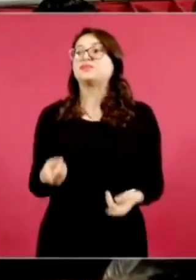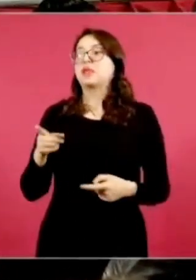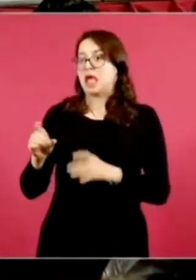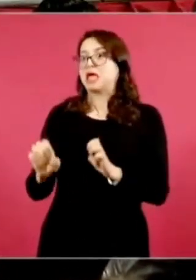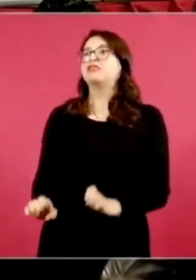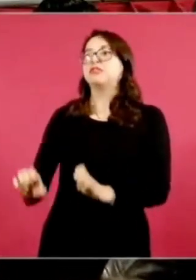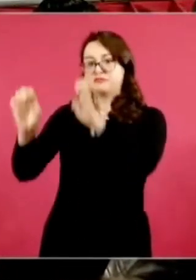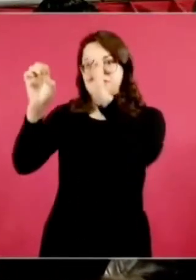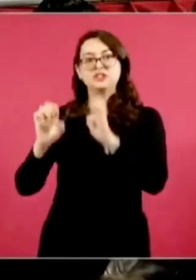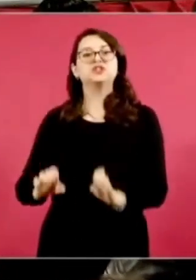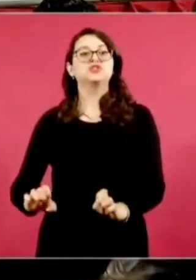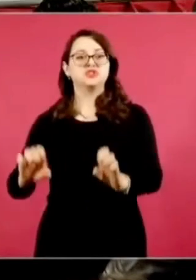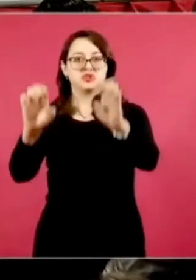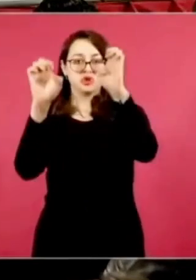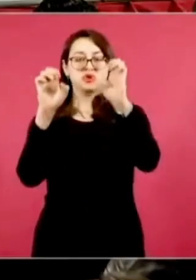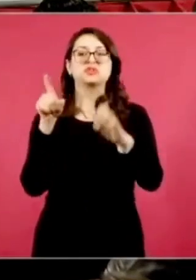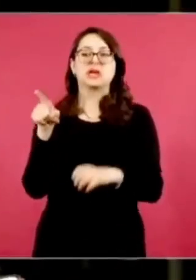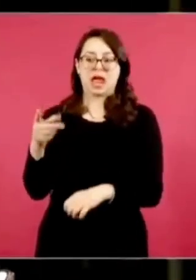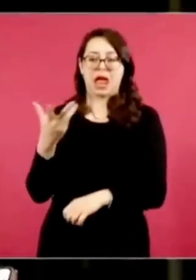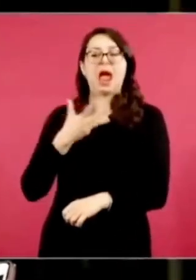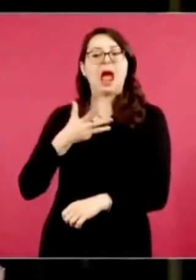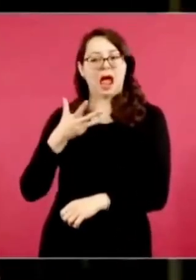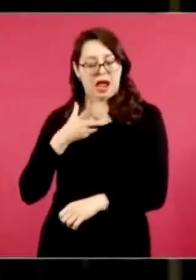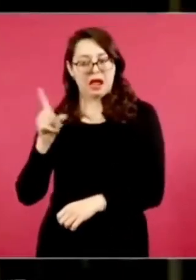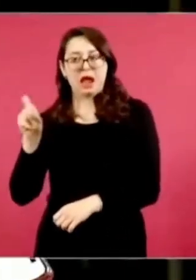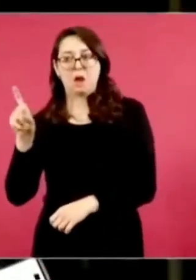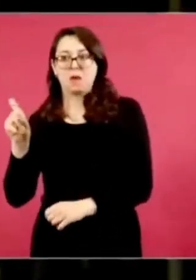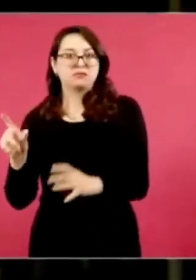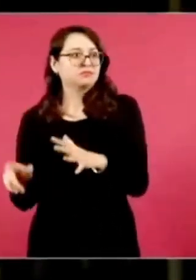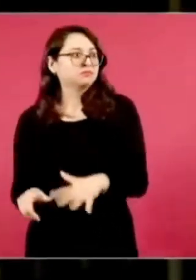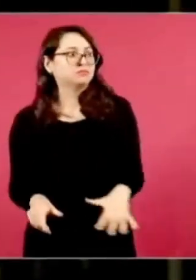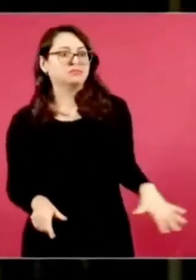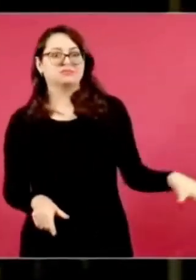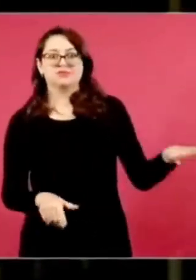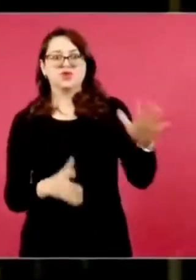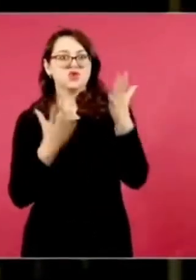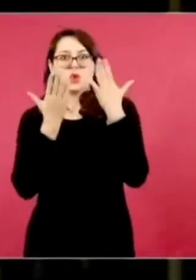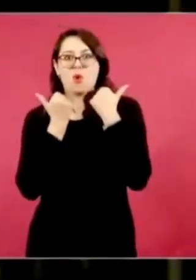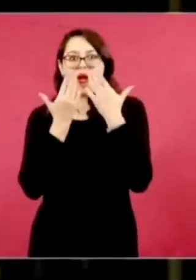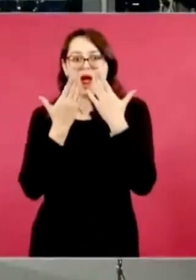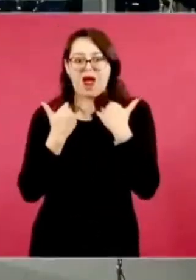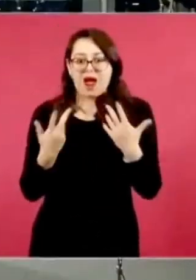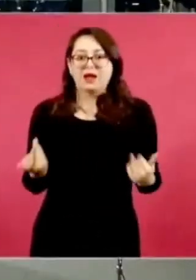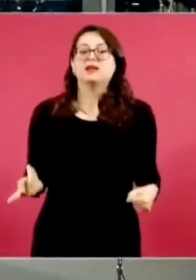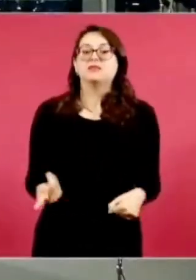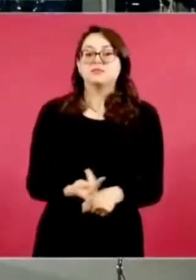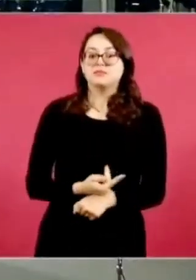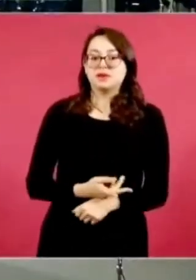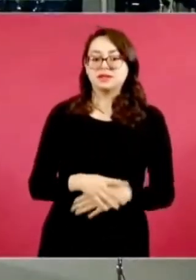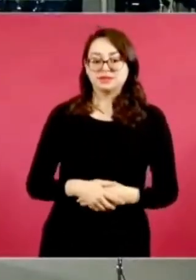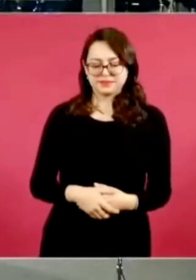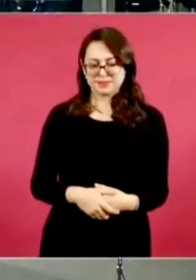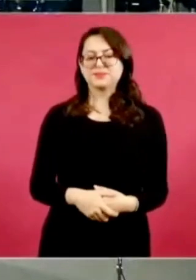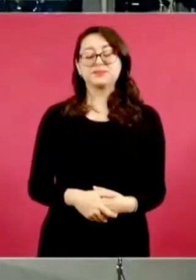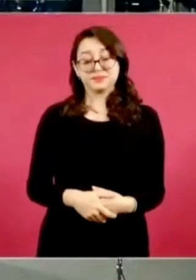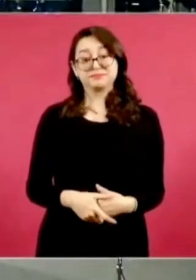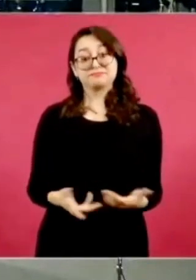que son edificios de… Sí, hay que ver las causas,